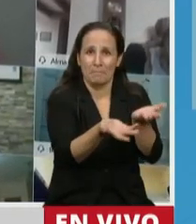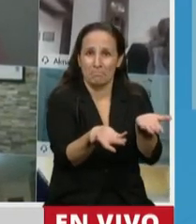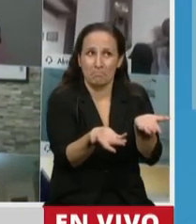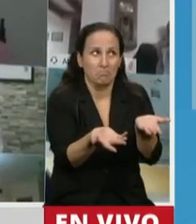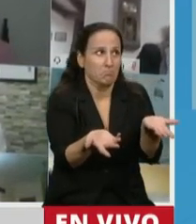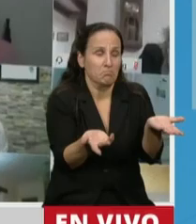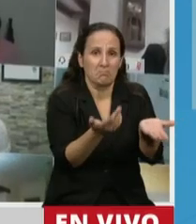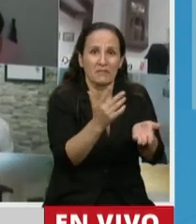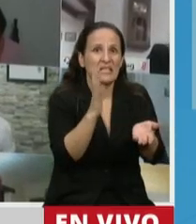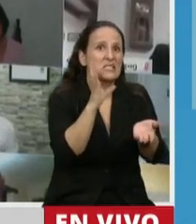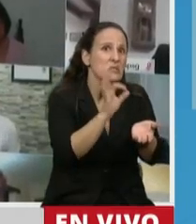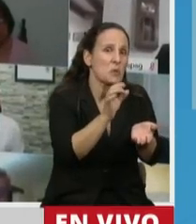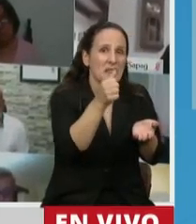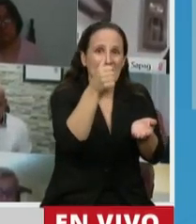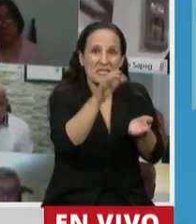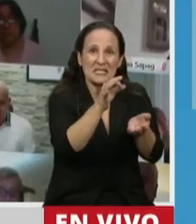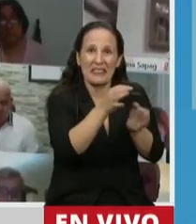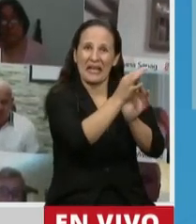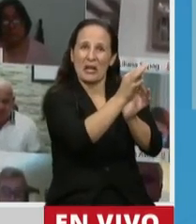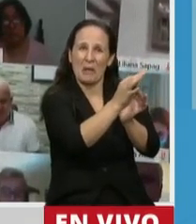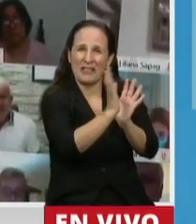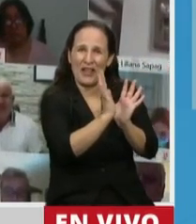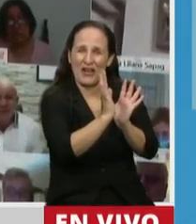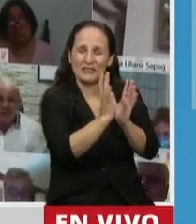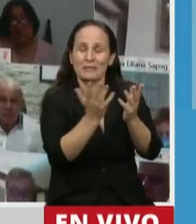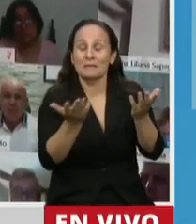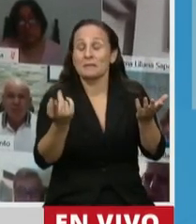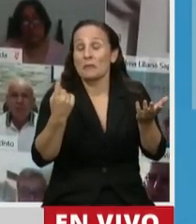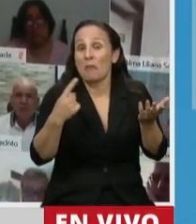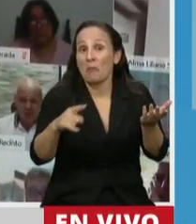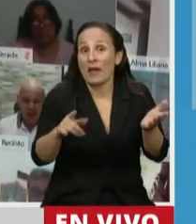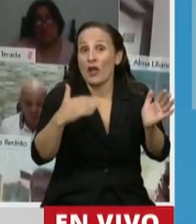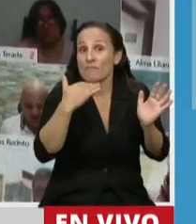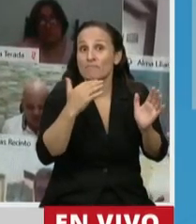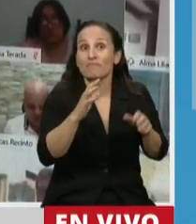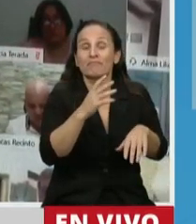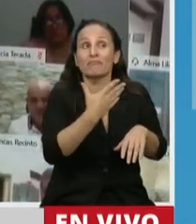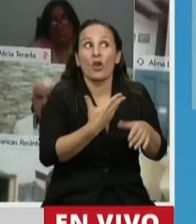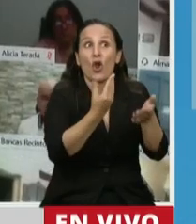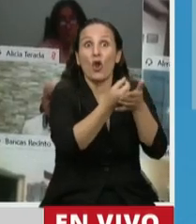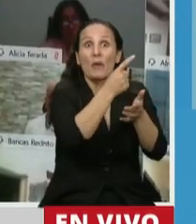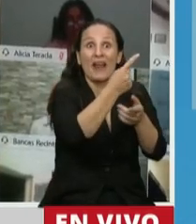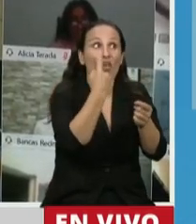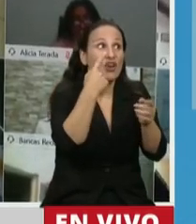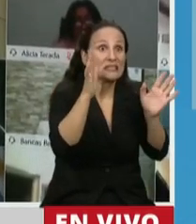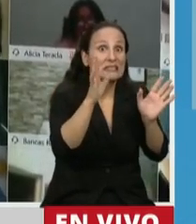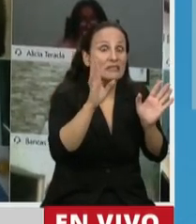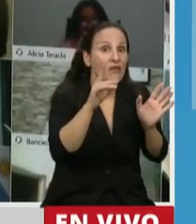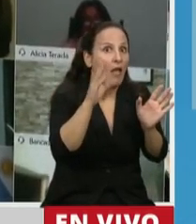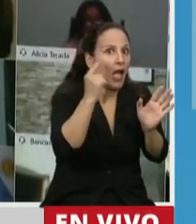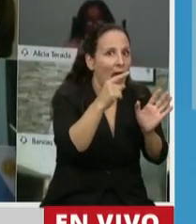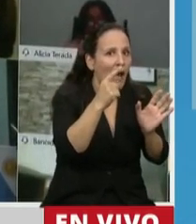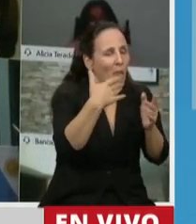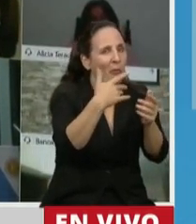unos 50 o 60 kilómetros. Pero son las cosas que seguramente que si el gobernador escucha habrá de corregir.